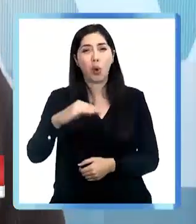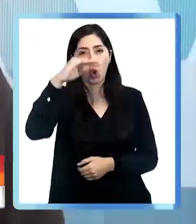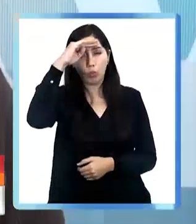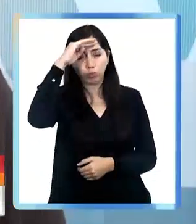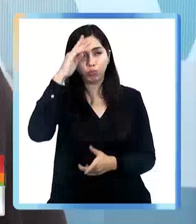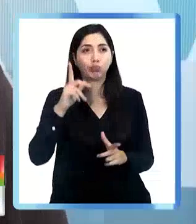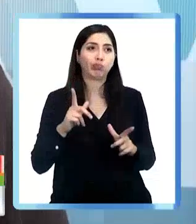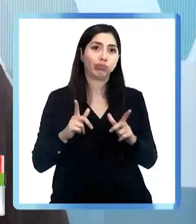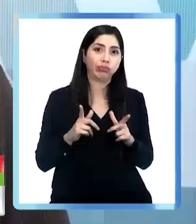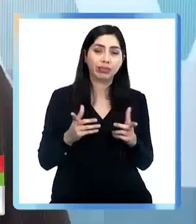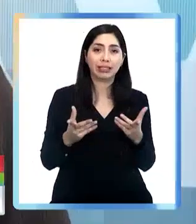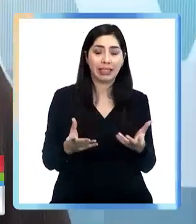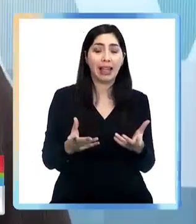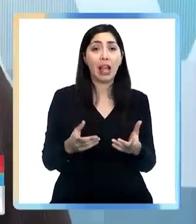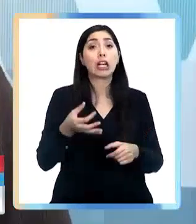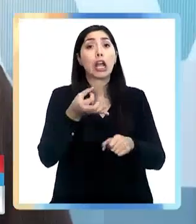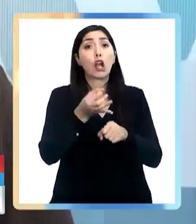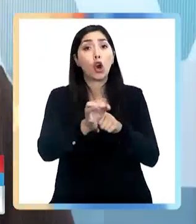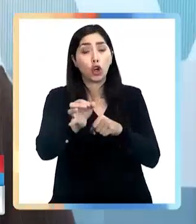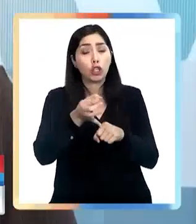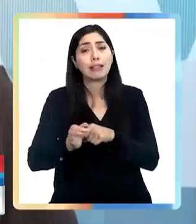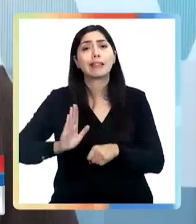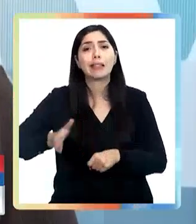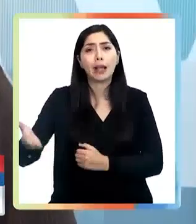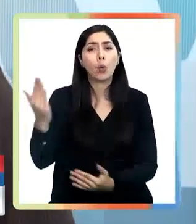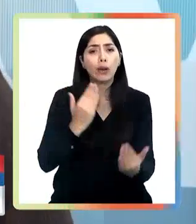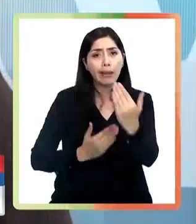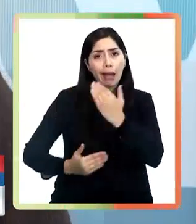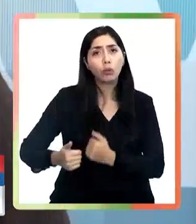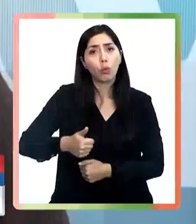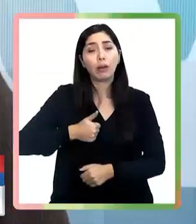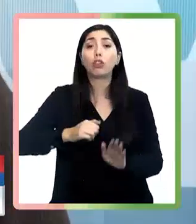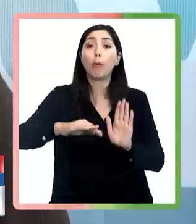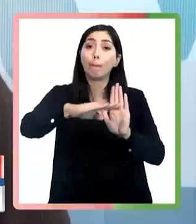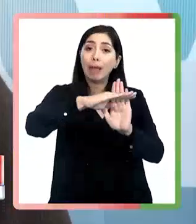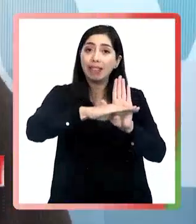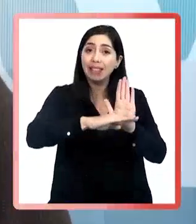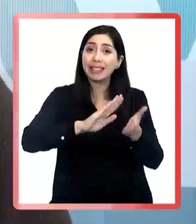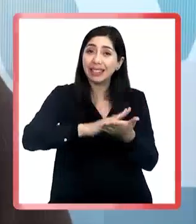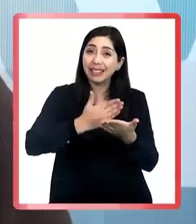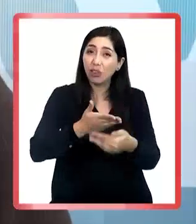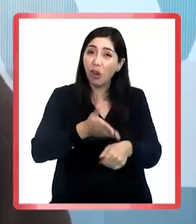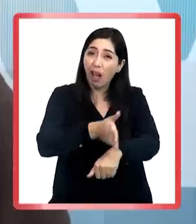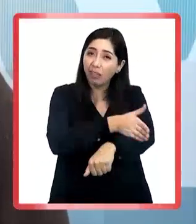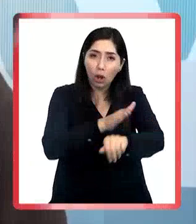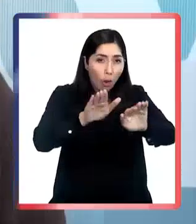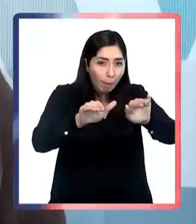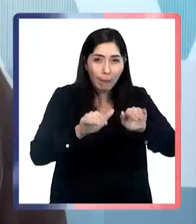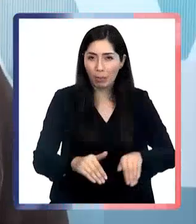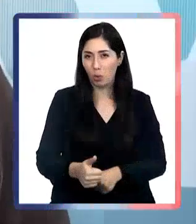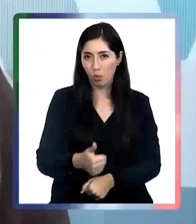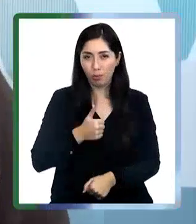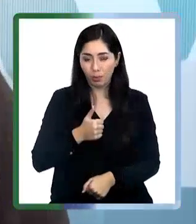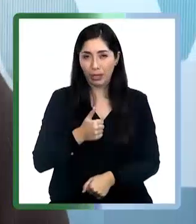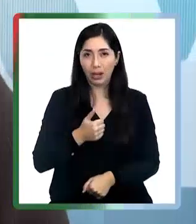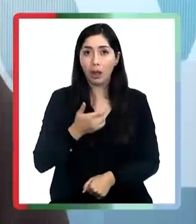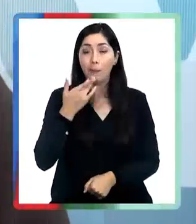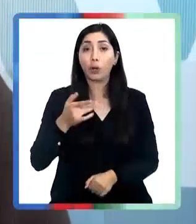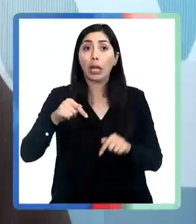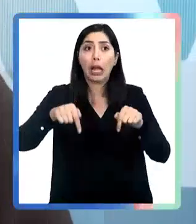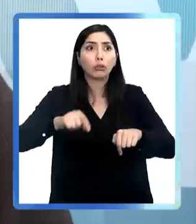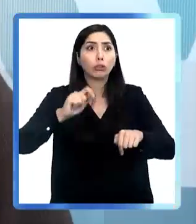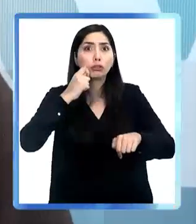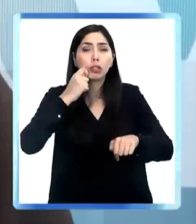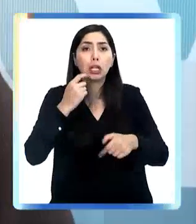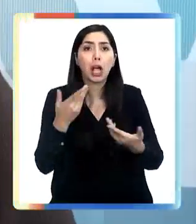hay que hacer una recomendación, no abandonar el autocuidado, tomar las mismas medidas que teníamos cuando teníamos los picos altos, porque esto no se ha